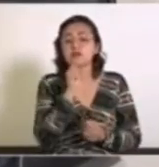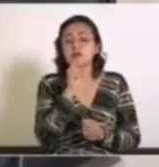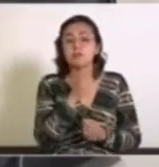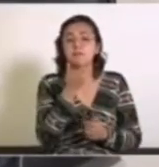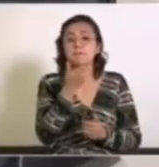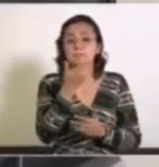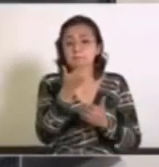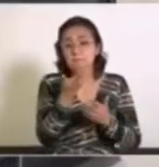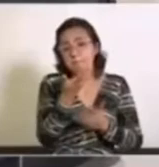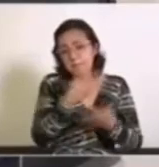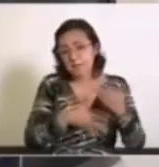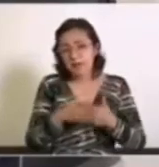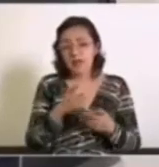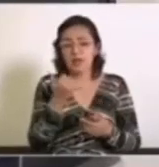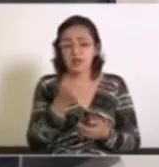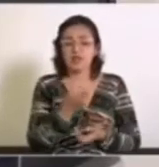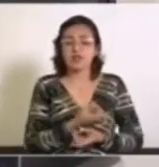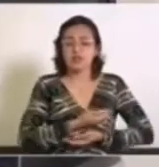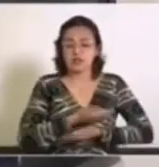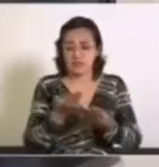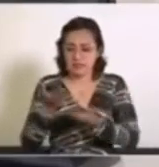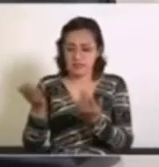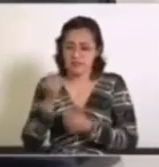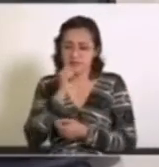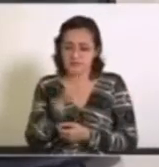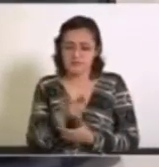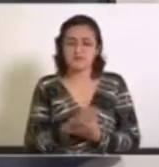precio y la entrega y distribución.